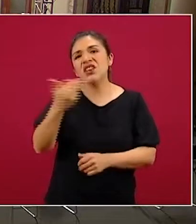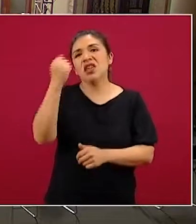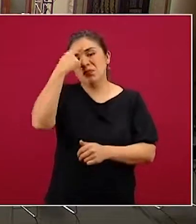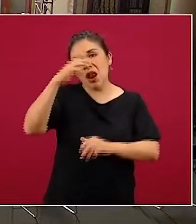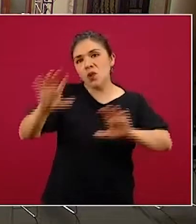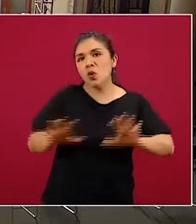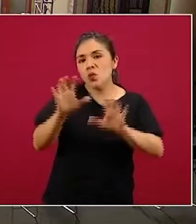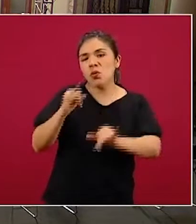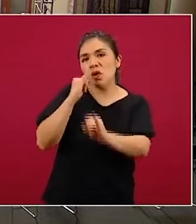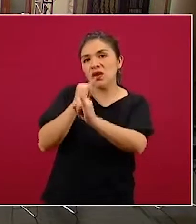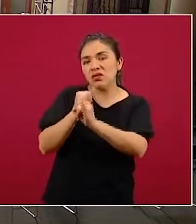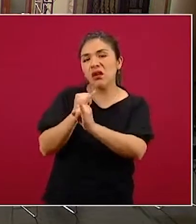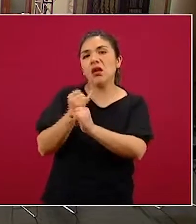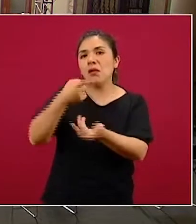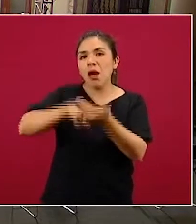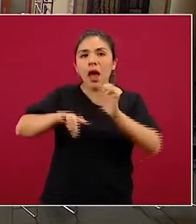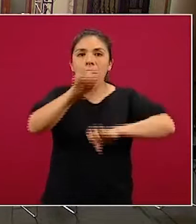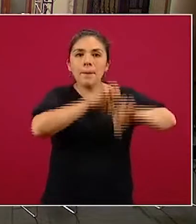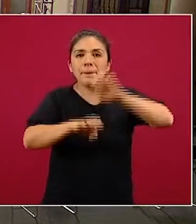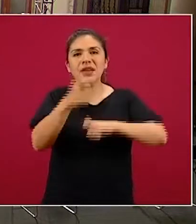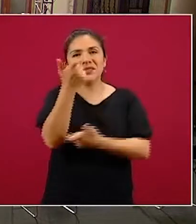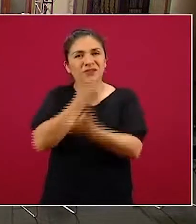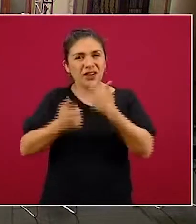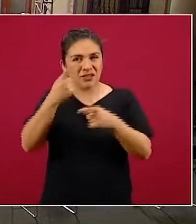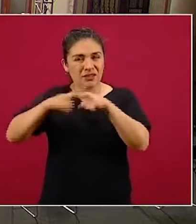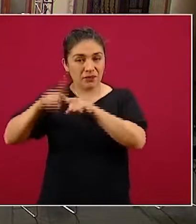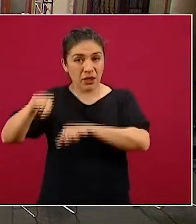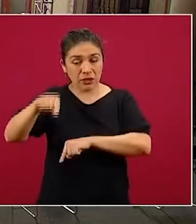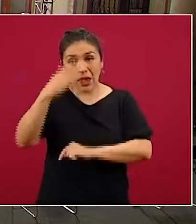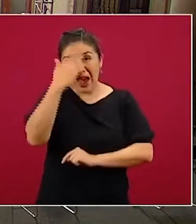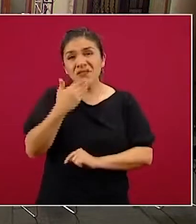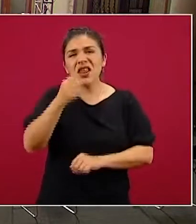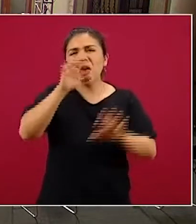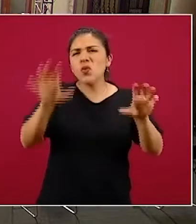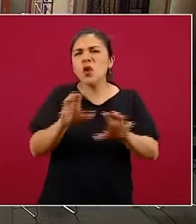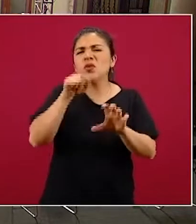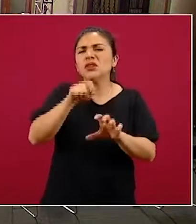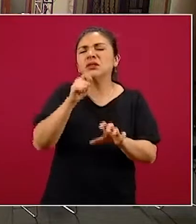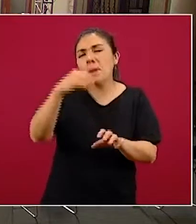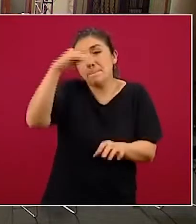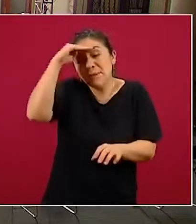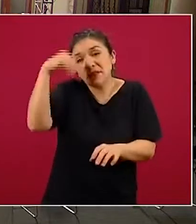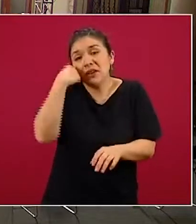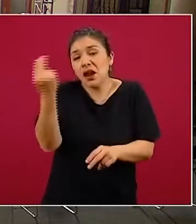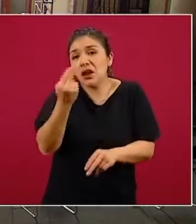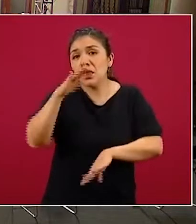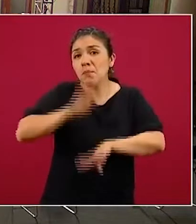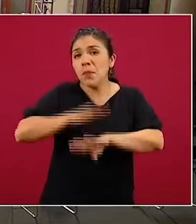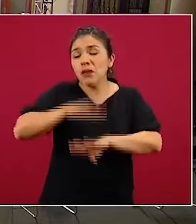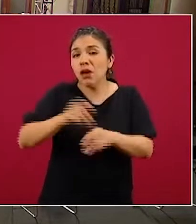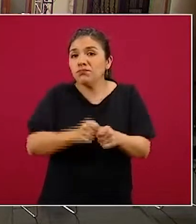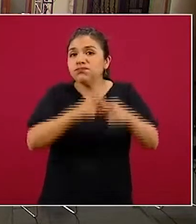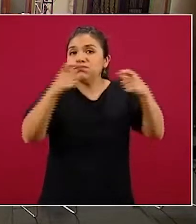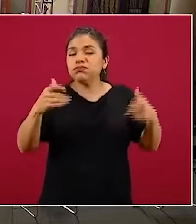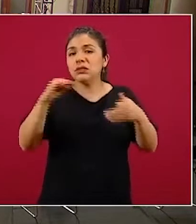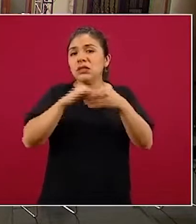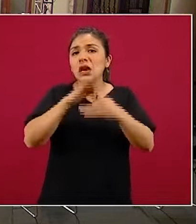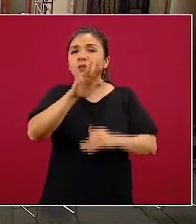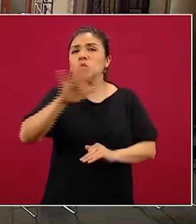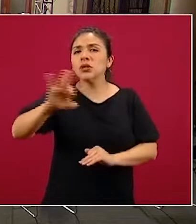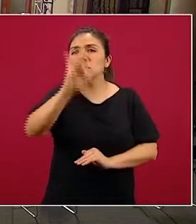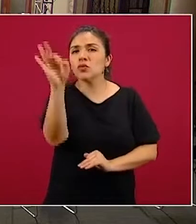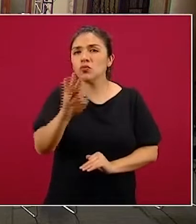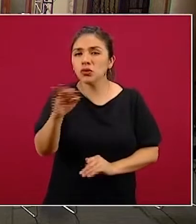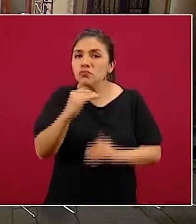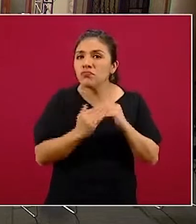habilidades empresariales y financieras. Habilidades digitales, espera que la demanda de estas habilidades crezca alrededor del 55